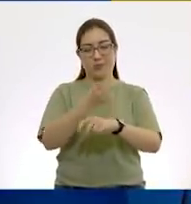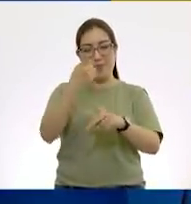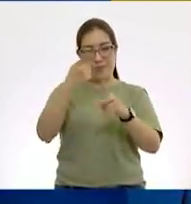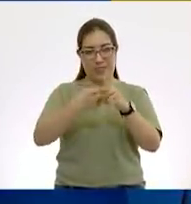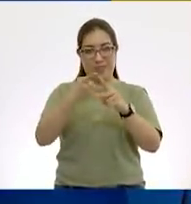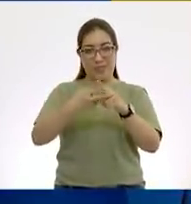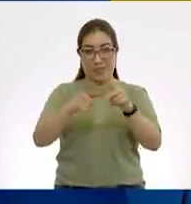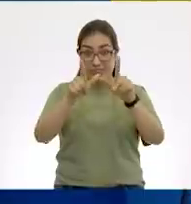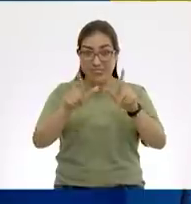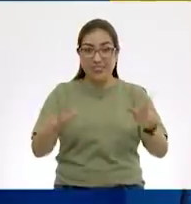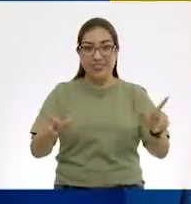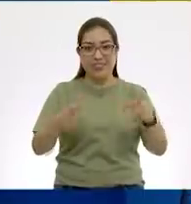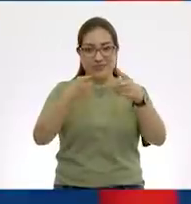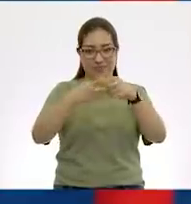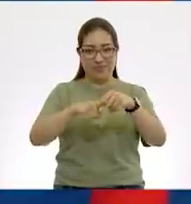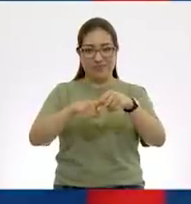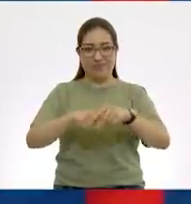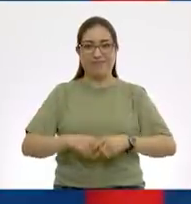¡Comenzamos!